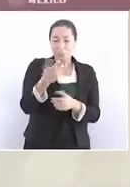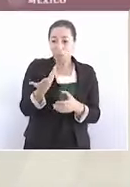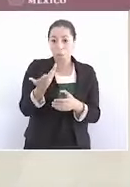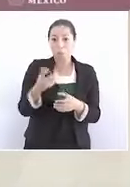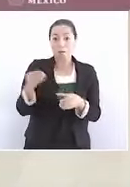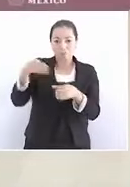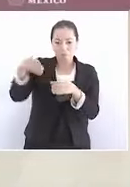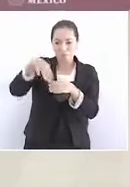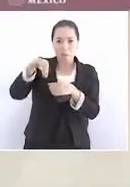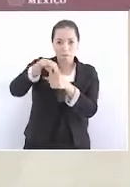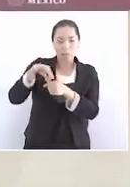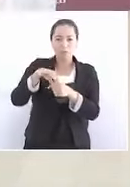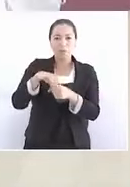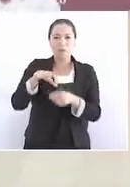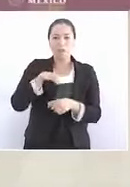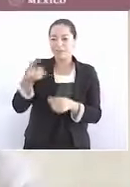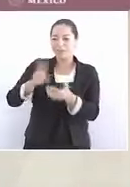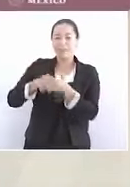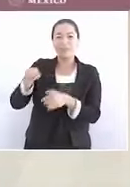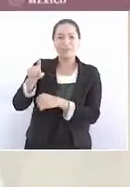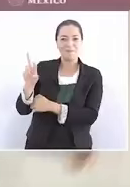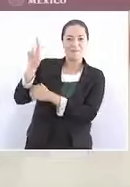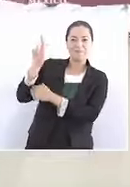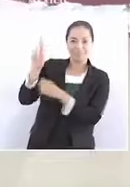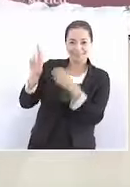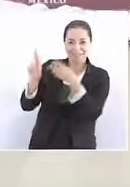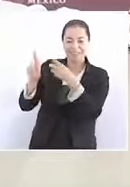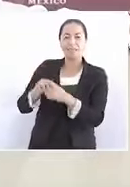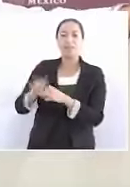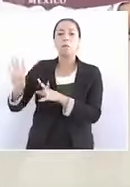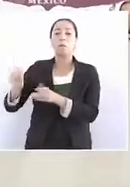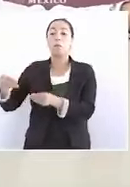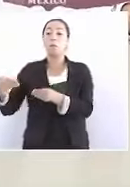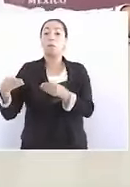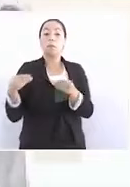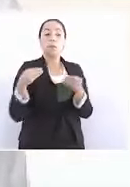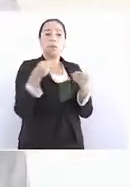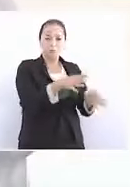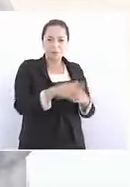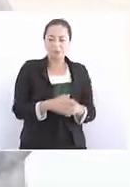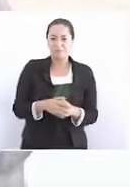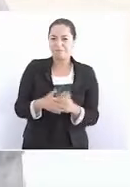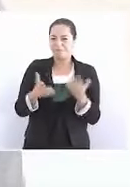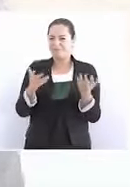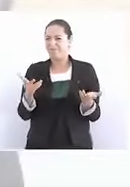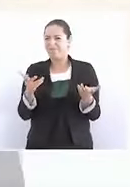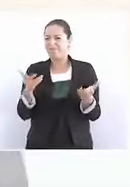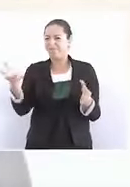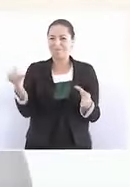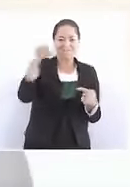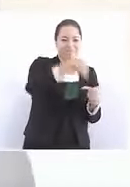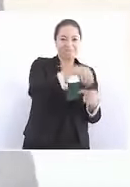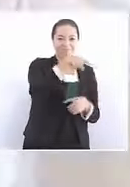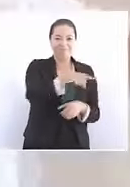Xochitl se pasaron en automático a Claudia. O